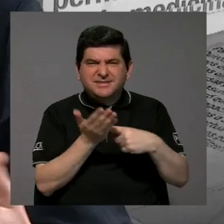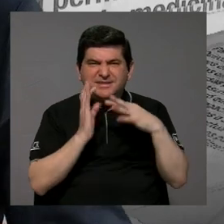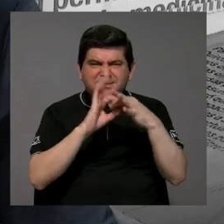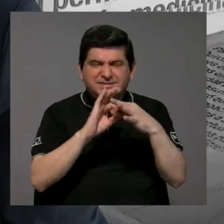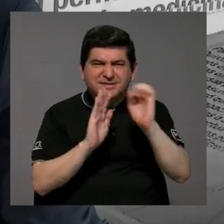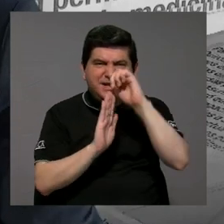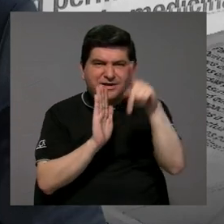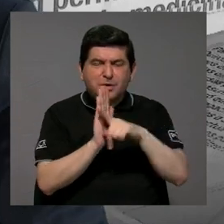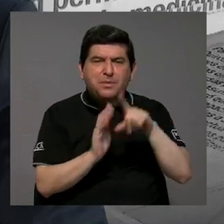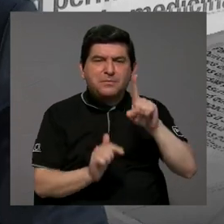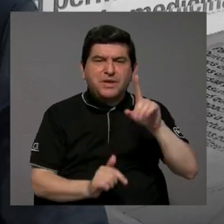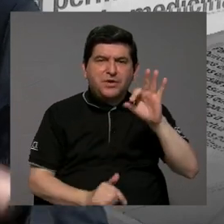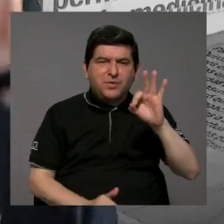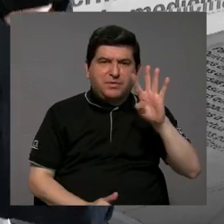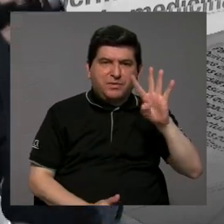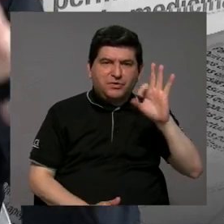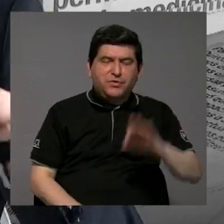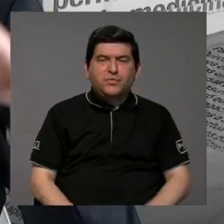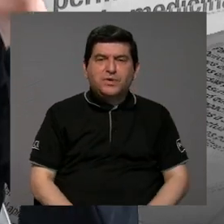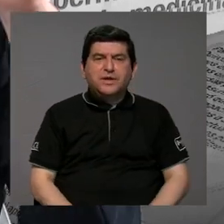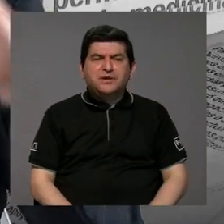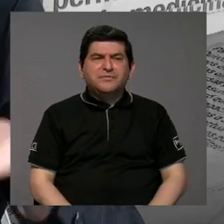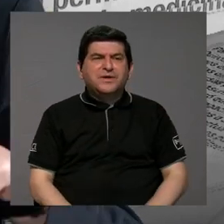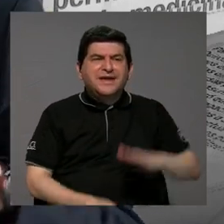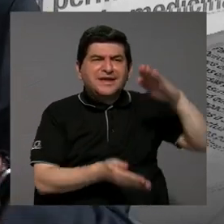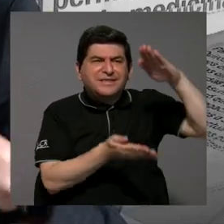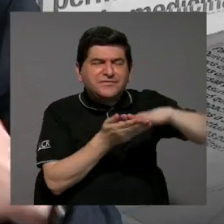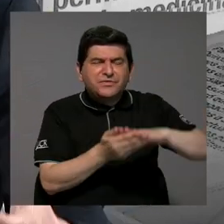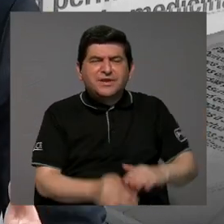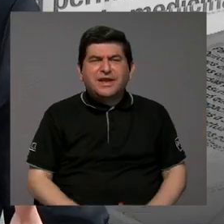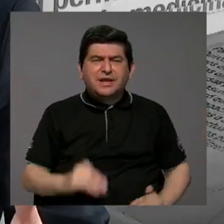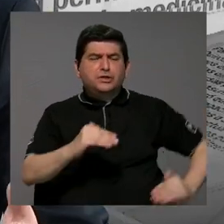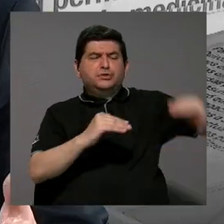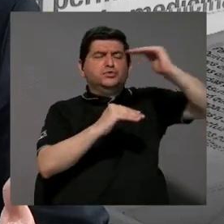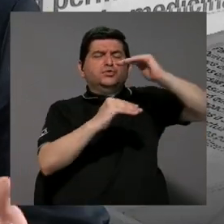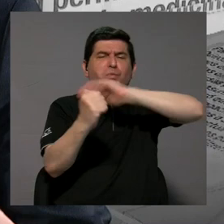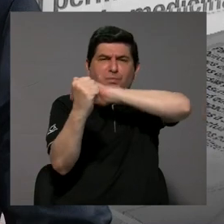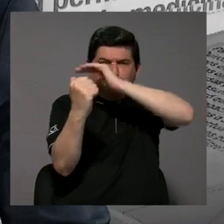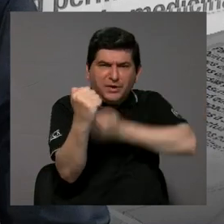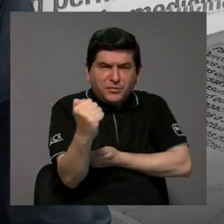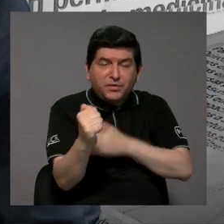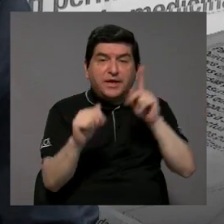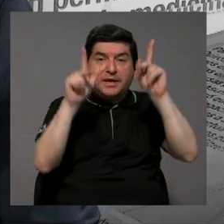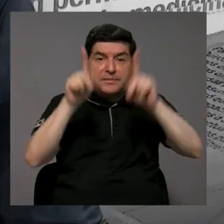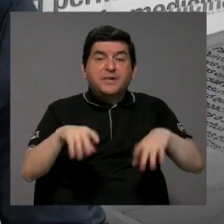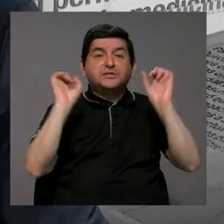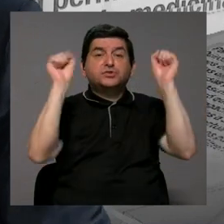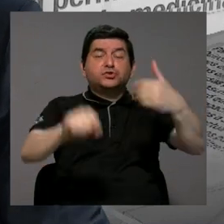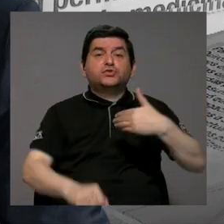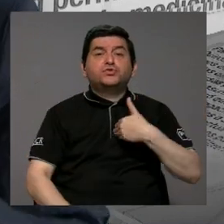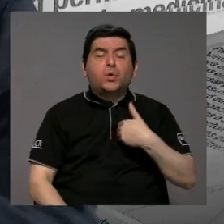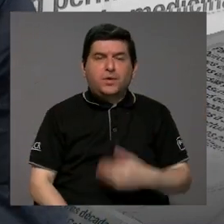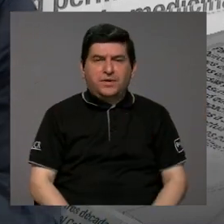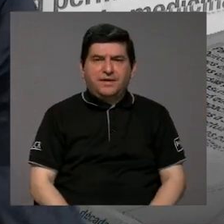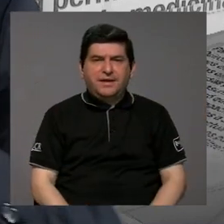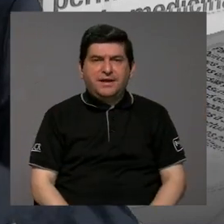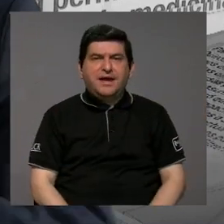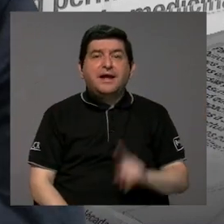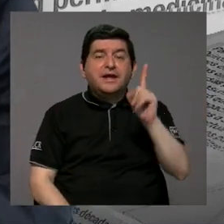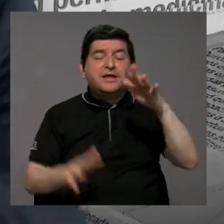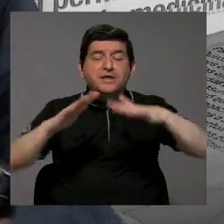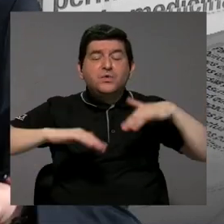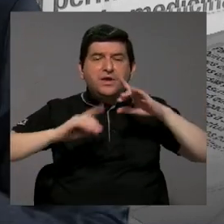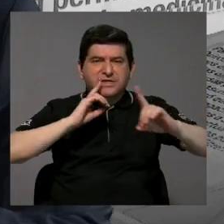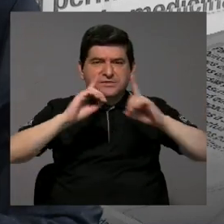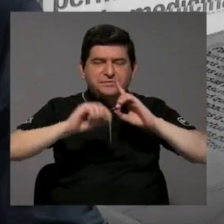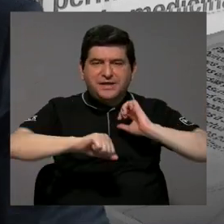alrededor de la Constitución del 49 era cómo reducir esos superpoderes que una persona podía ejercer y más bien generar un